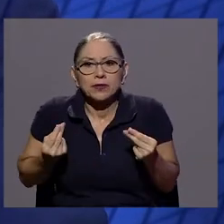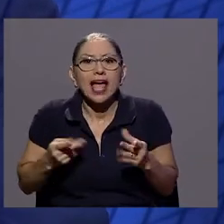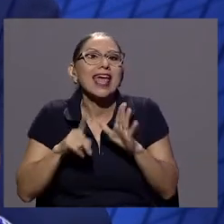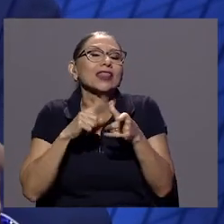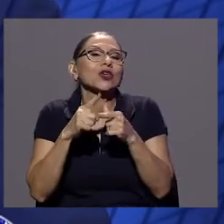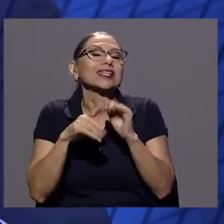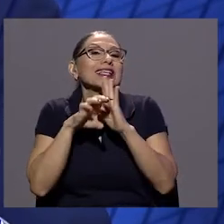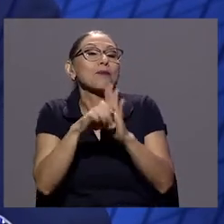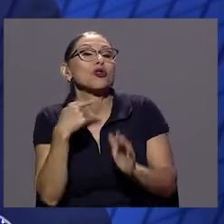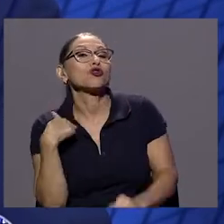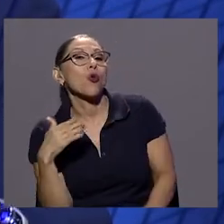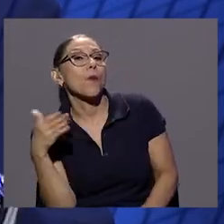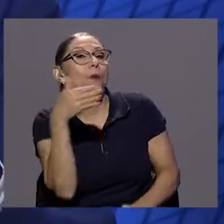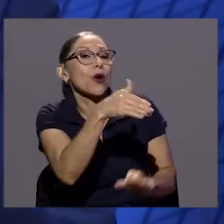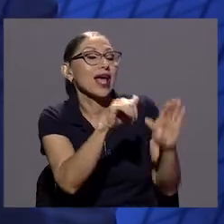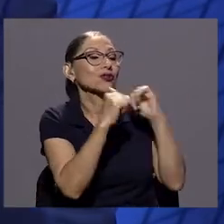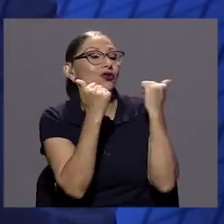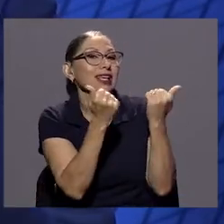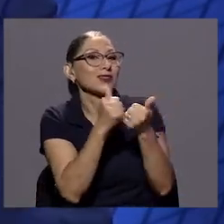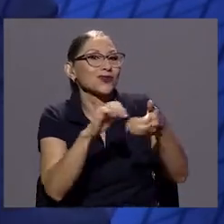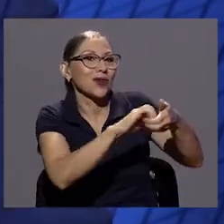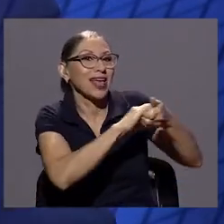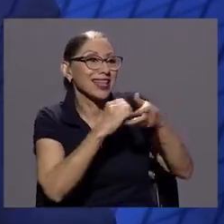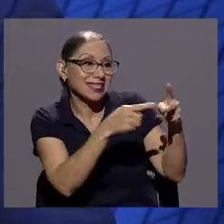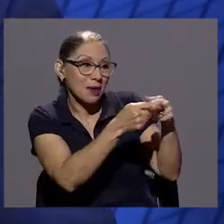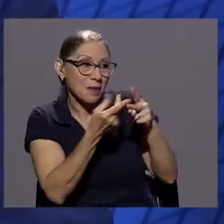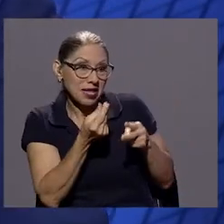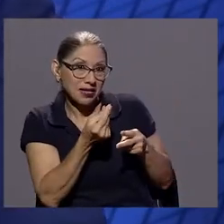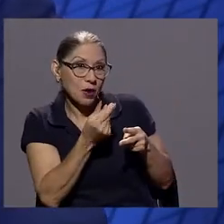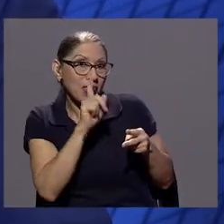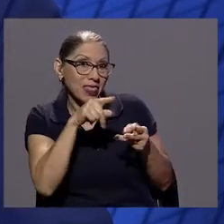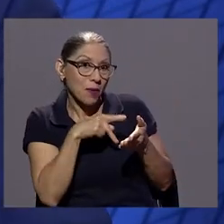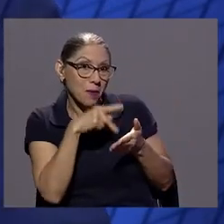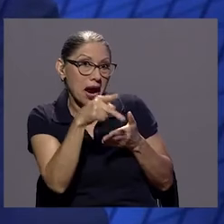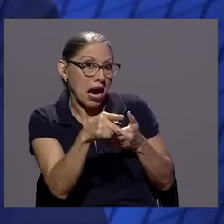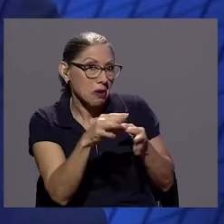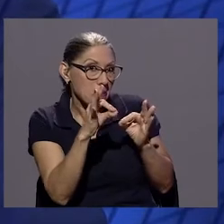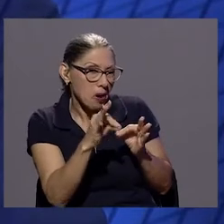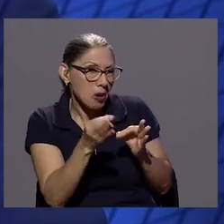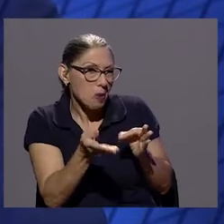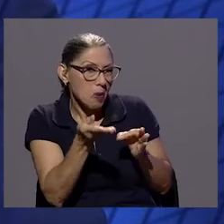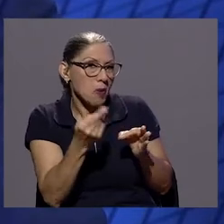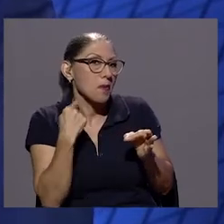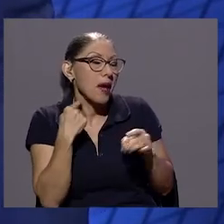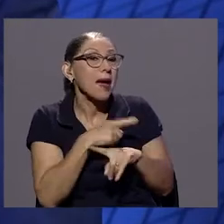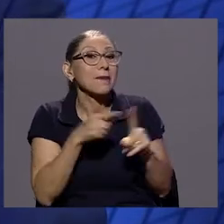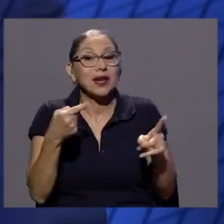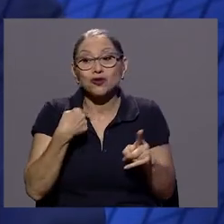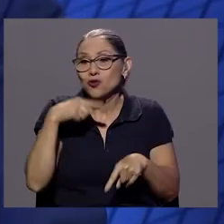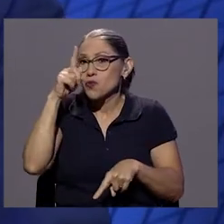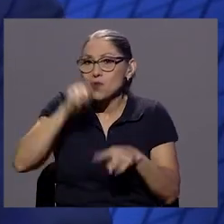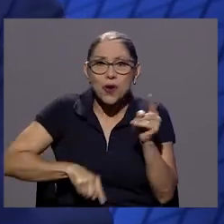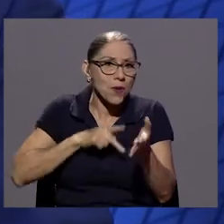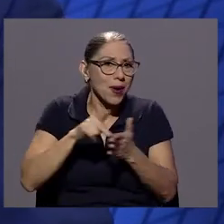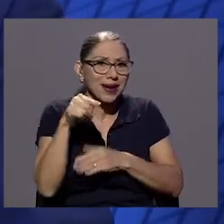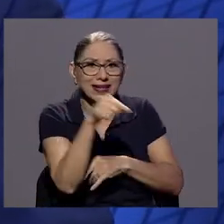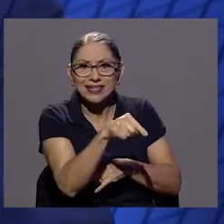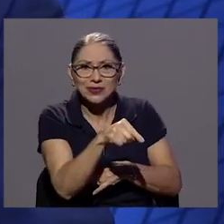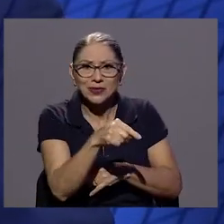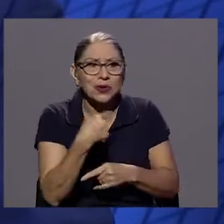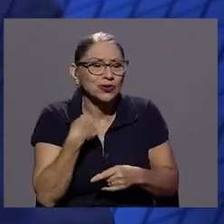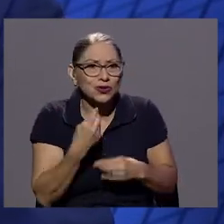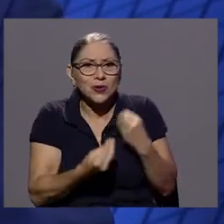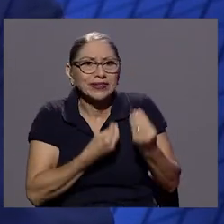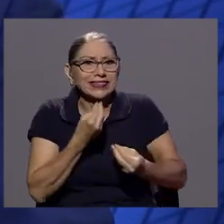crédito de una tasa muy favorable, estoy comprometiendo y comprometiendo mi capacidad de pago. Entonces, lo que hemos atendido, por ejemplo, en la